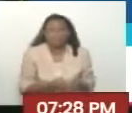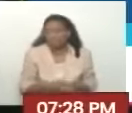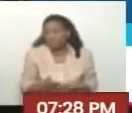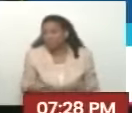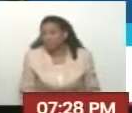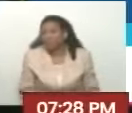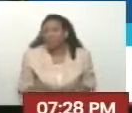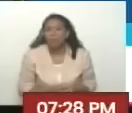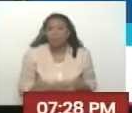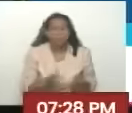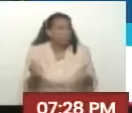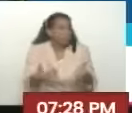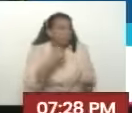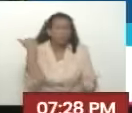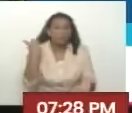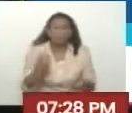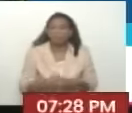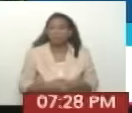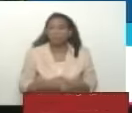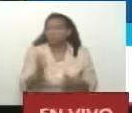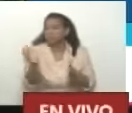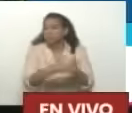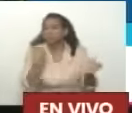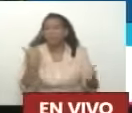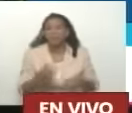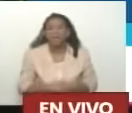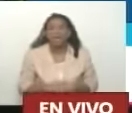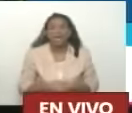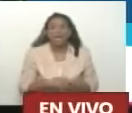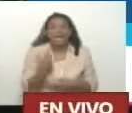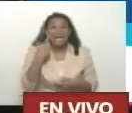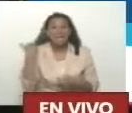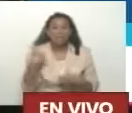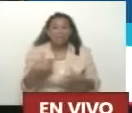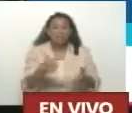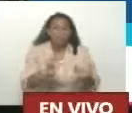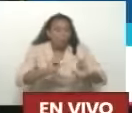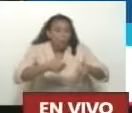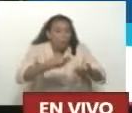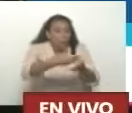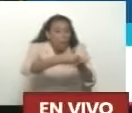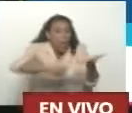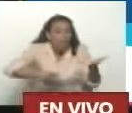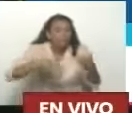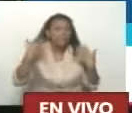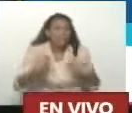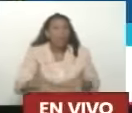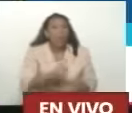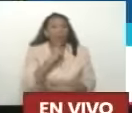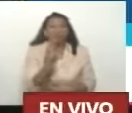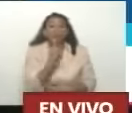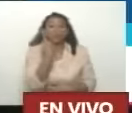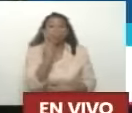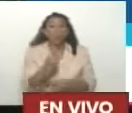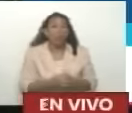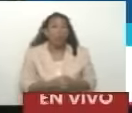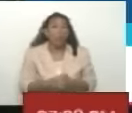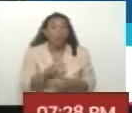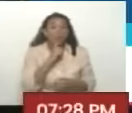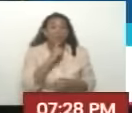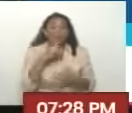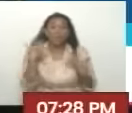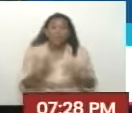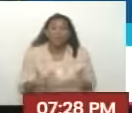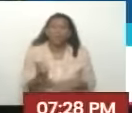Mató la licencia Blinken Esa licencia nació muerta Así que lo único Que ellos medio hicieron